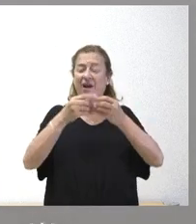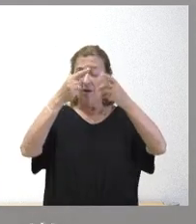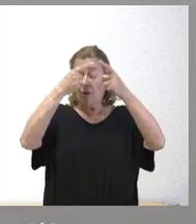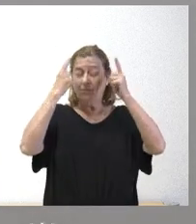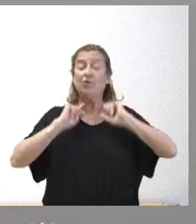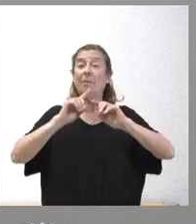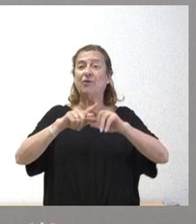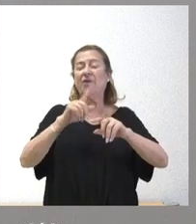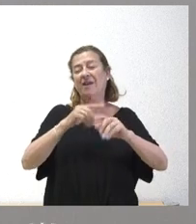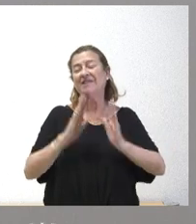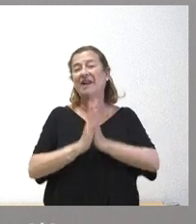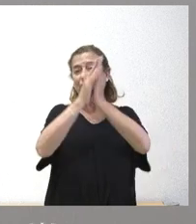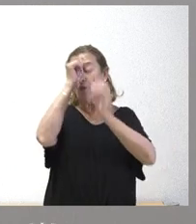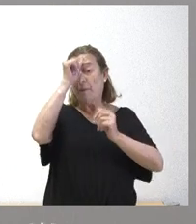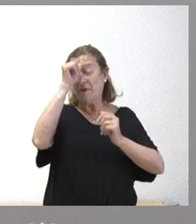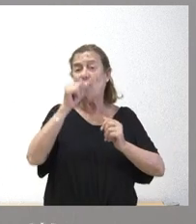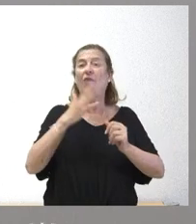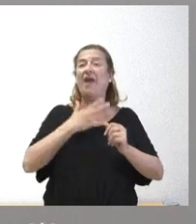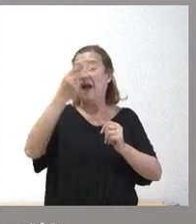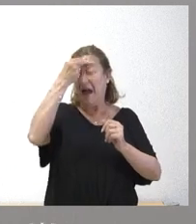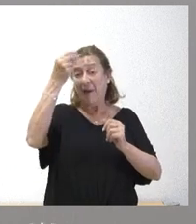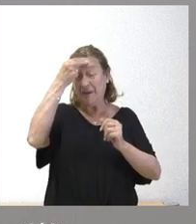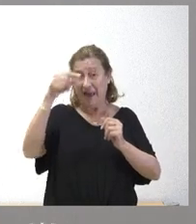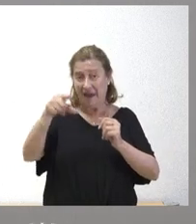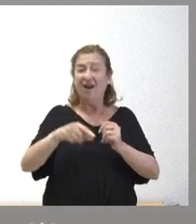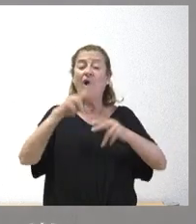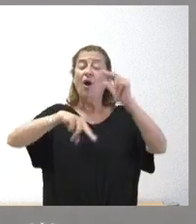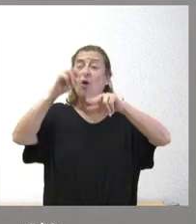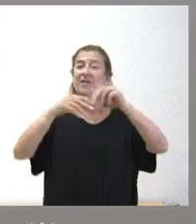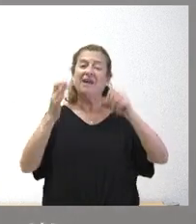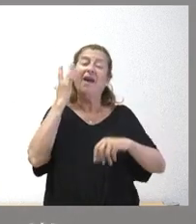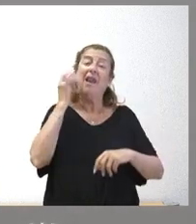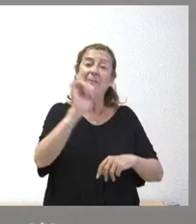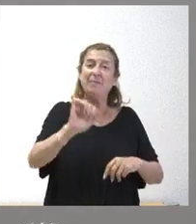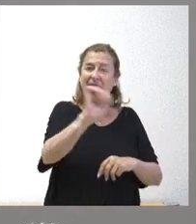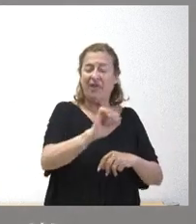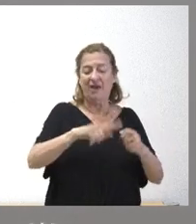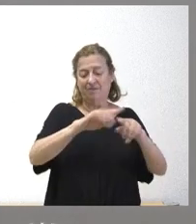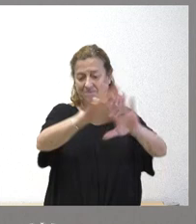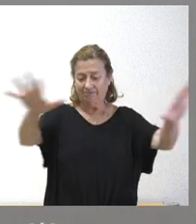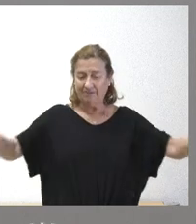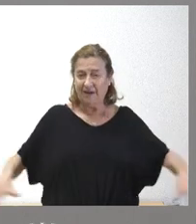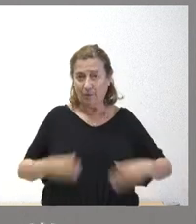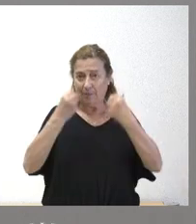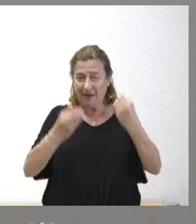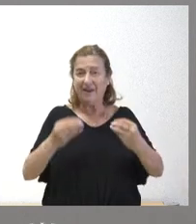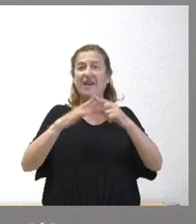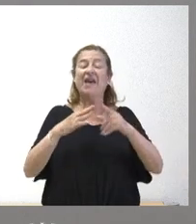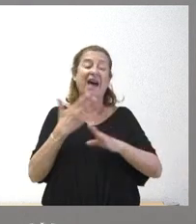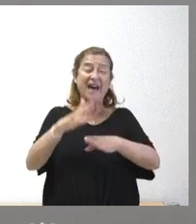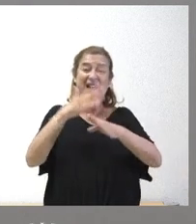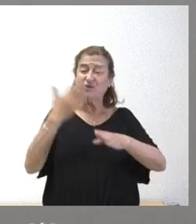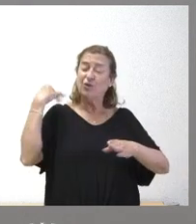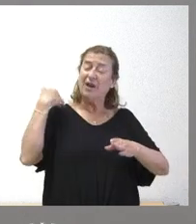Domingo de Piedraíta, en Ávila. Las obras consisten fundamentalmente en la limpieza y acondicionamiento del terreno, la consolidación de los restos del